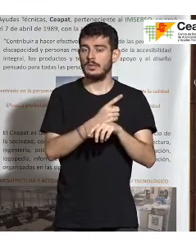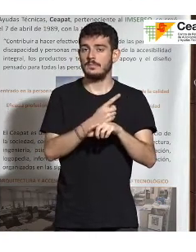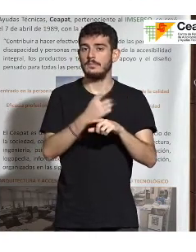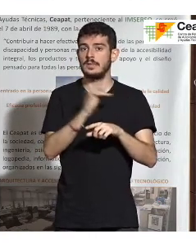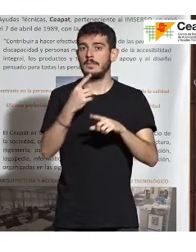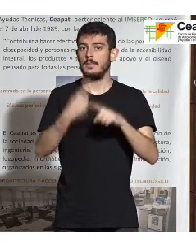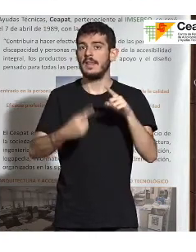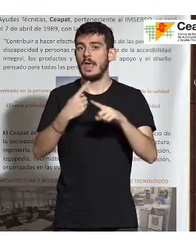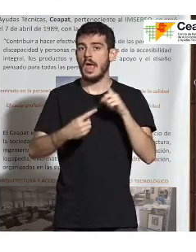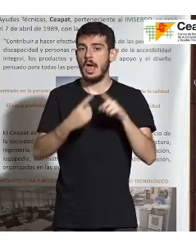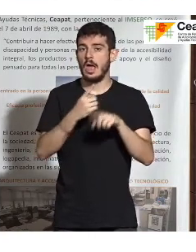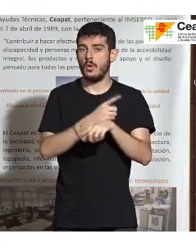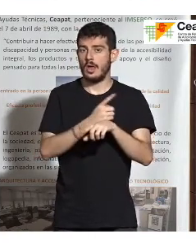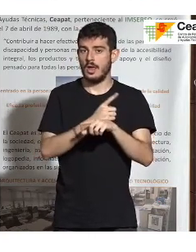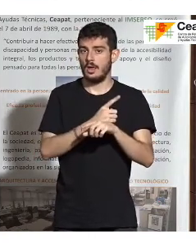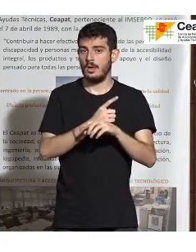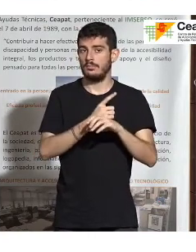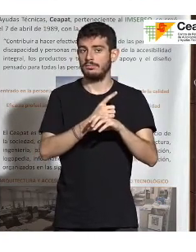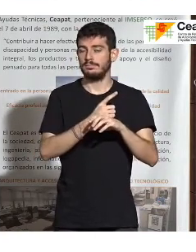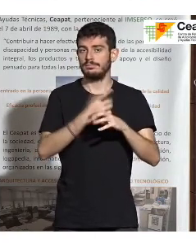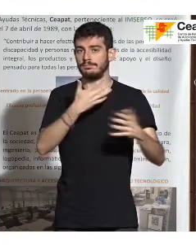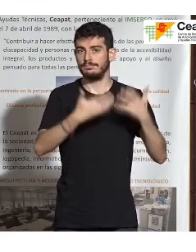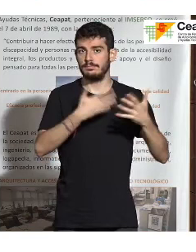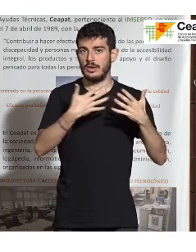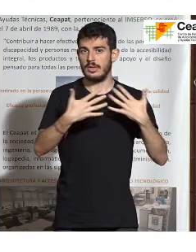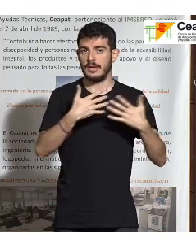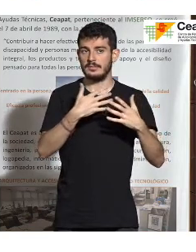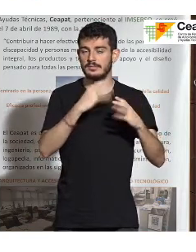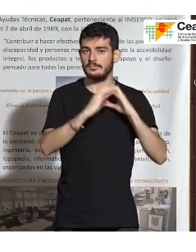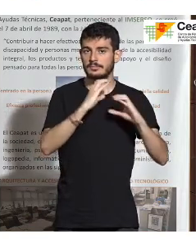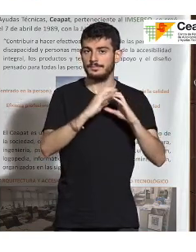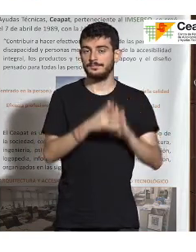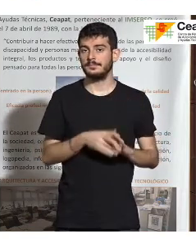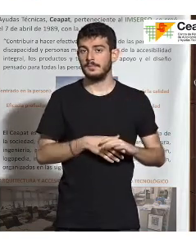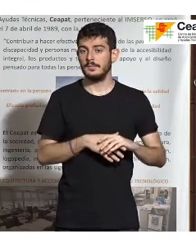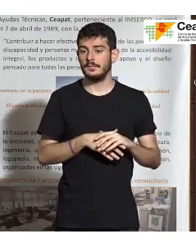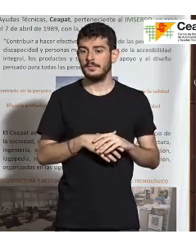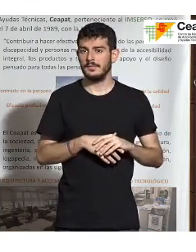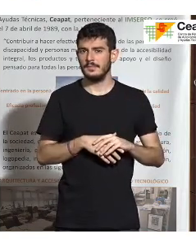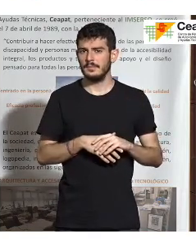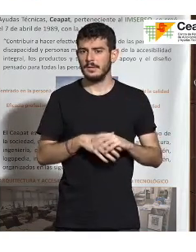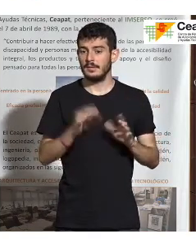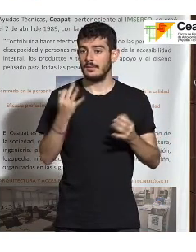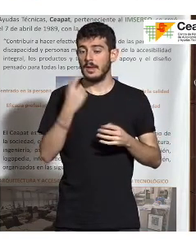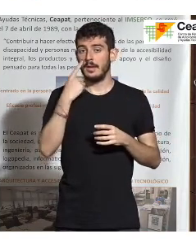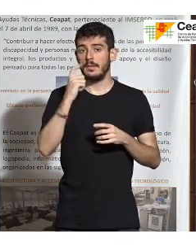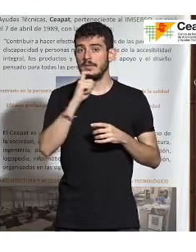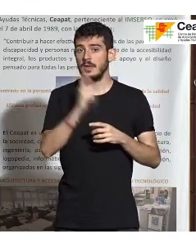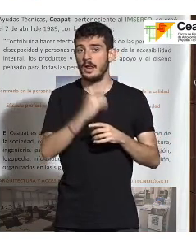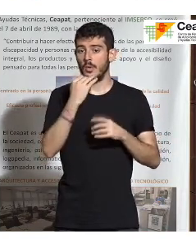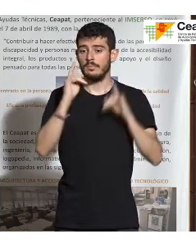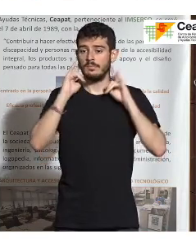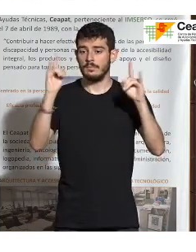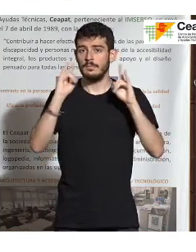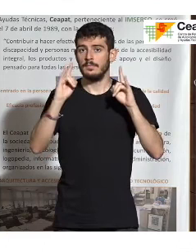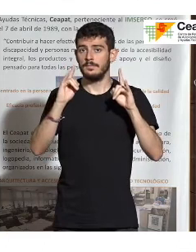conversación en manos libres. Debe ofrecer la posibilidad de generar indicadores de anomalía mediante señal acústica. Antes se mencionaba y se dejaba